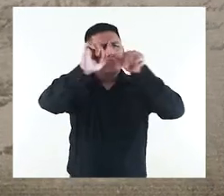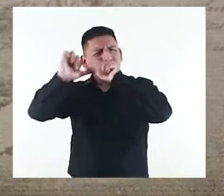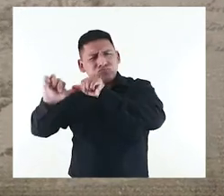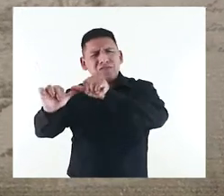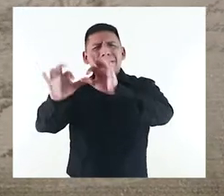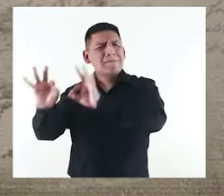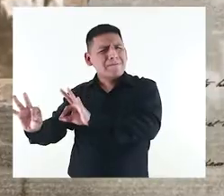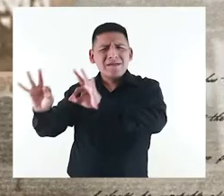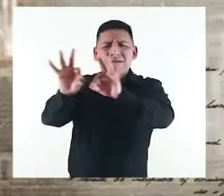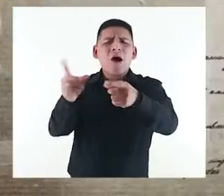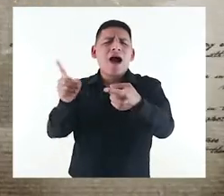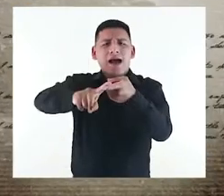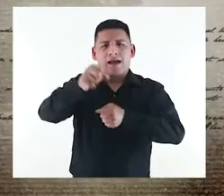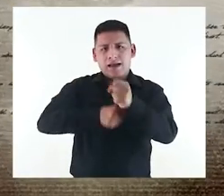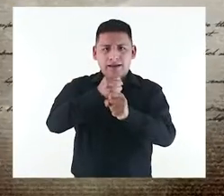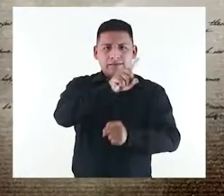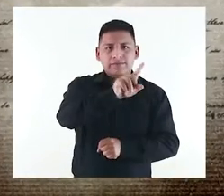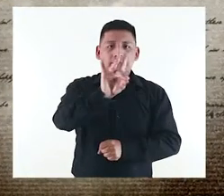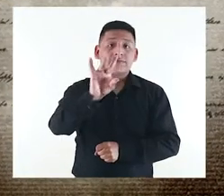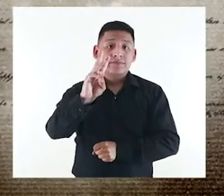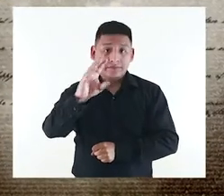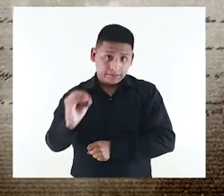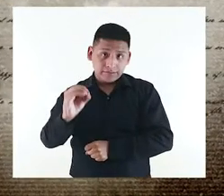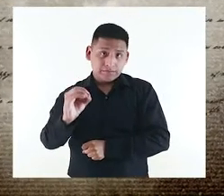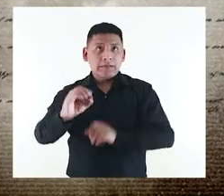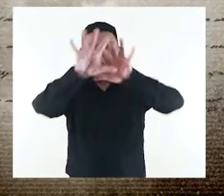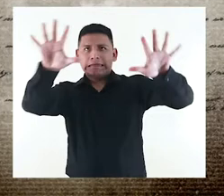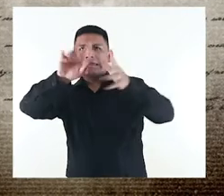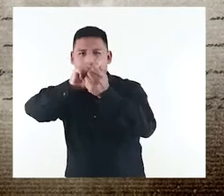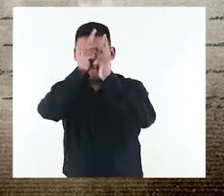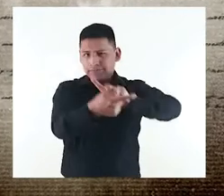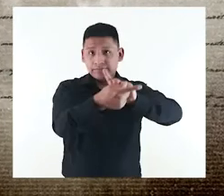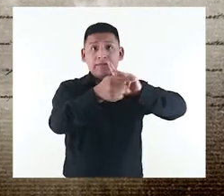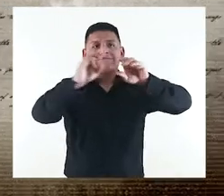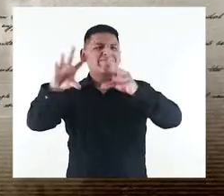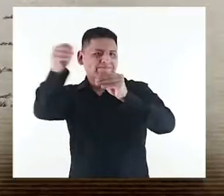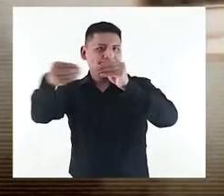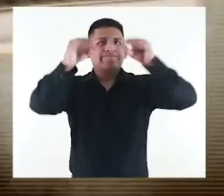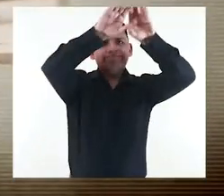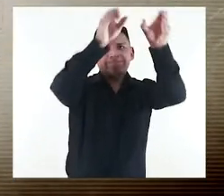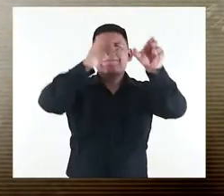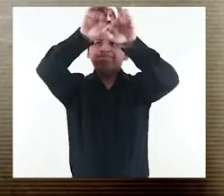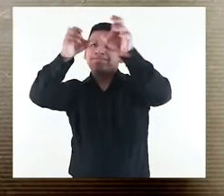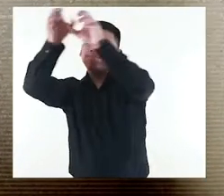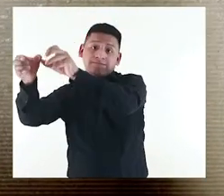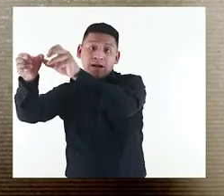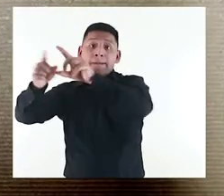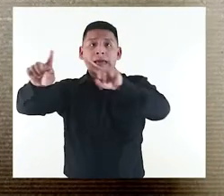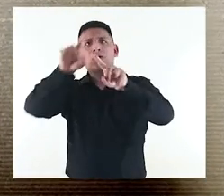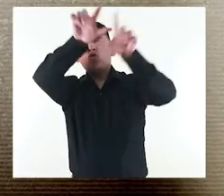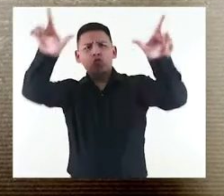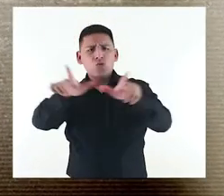aniegos, se mantuvo con una misma planta hasta 1860. Se cambiaron frentes, se añadió arquería de portales,